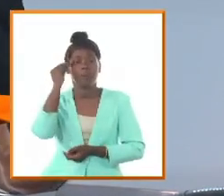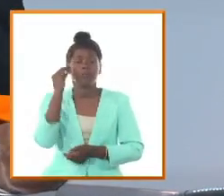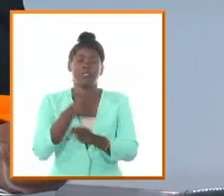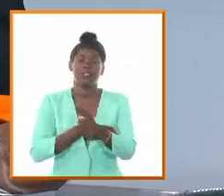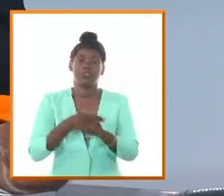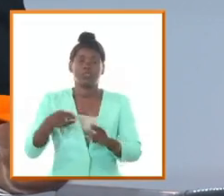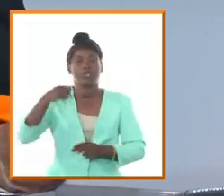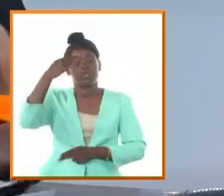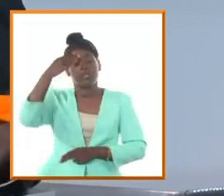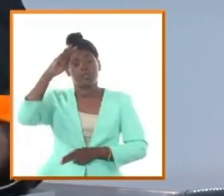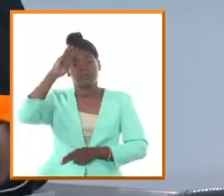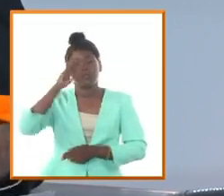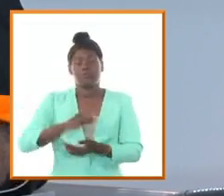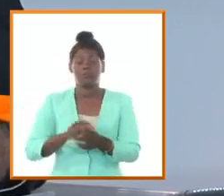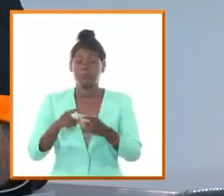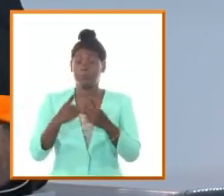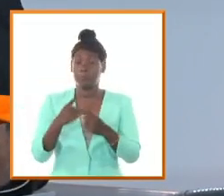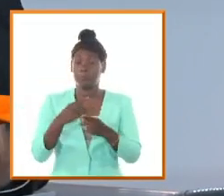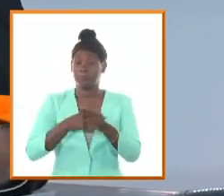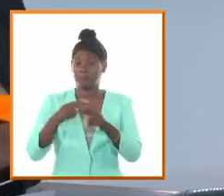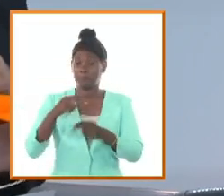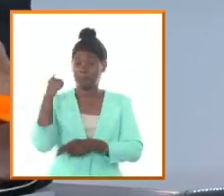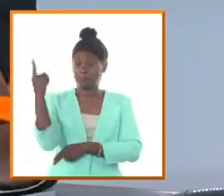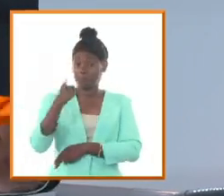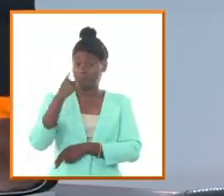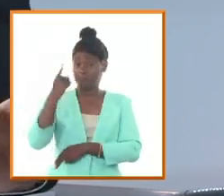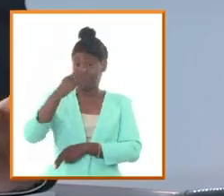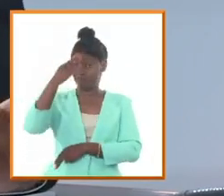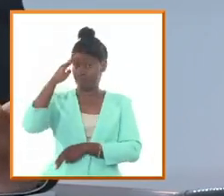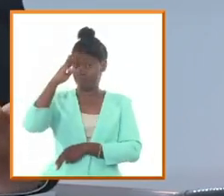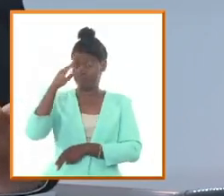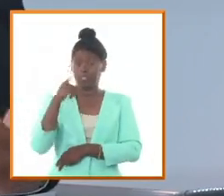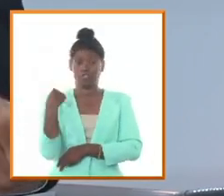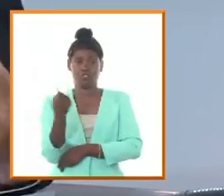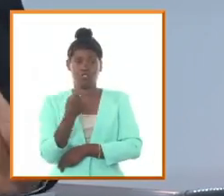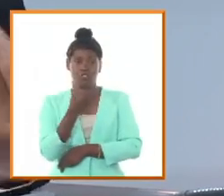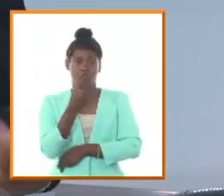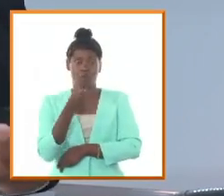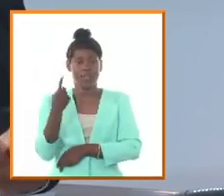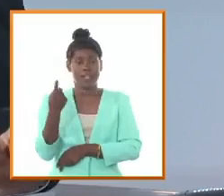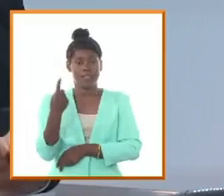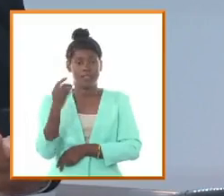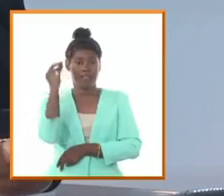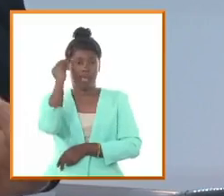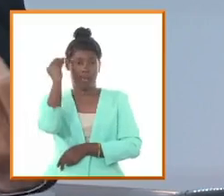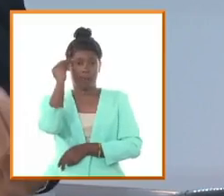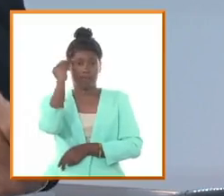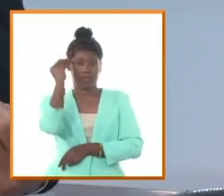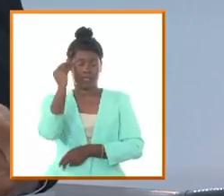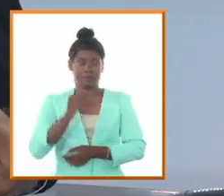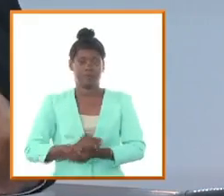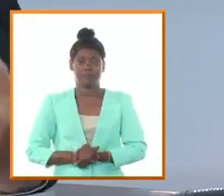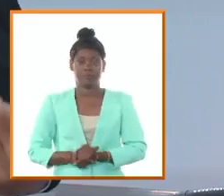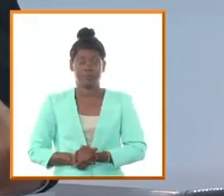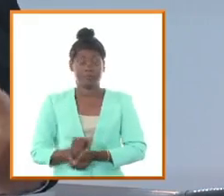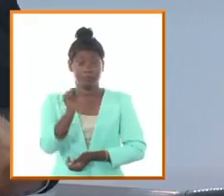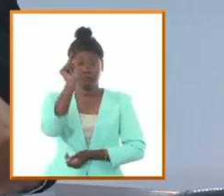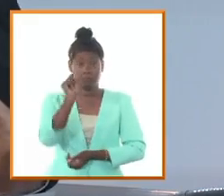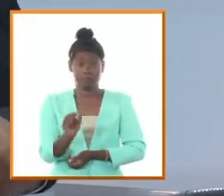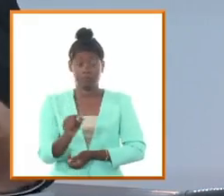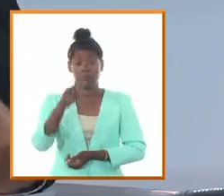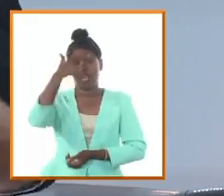nacional de todo país necesita de esta figura no es